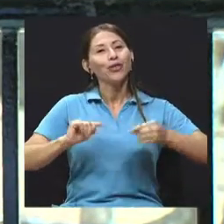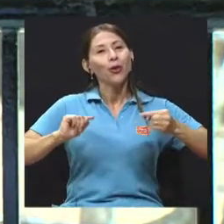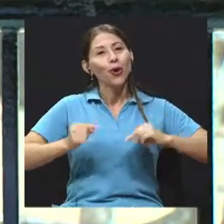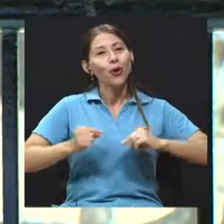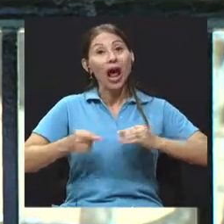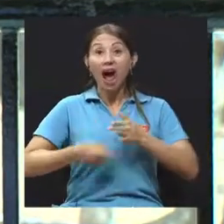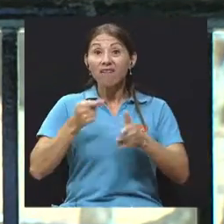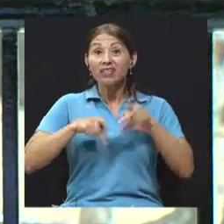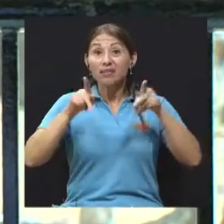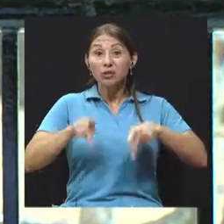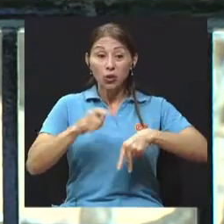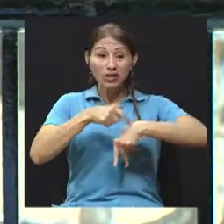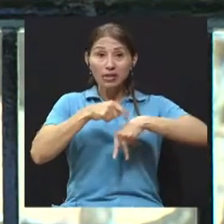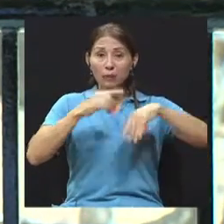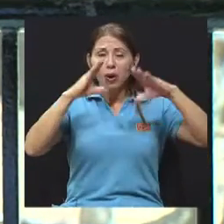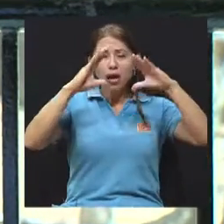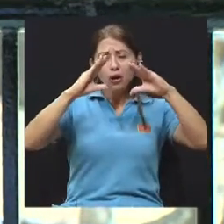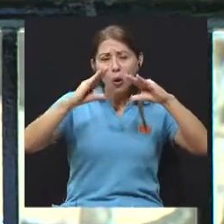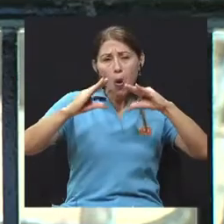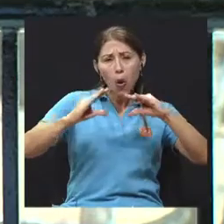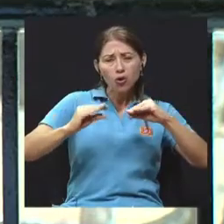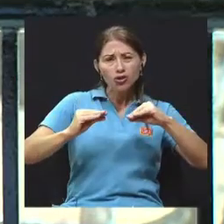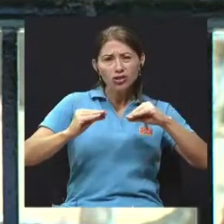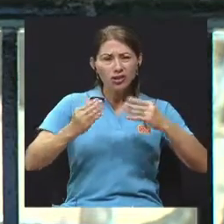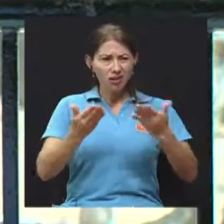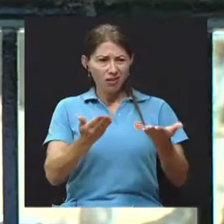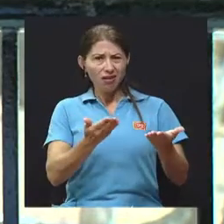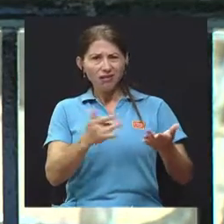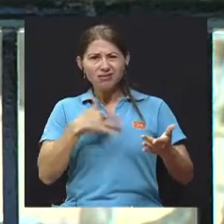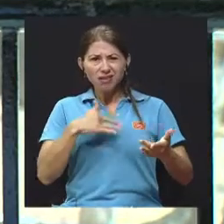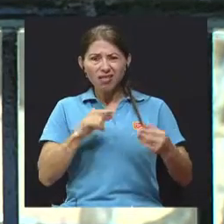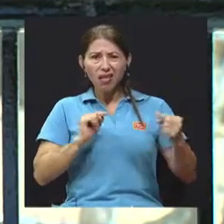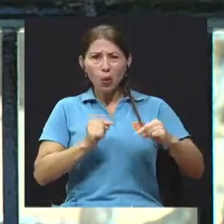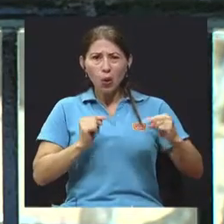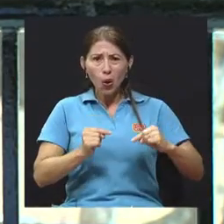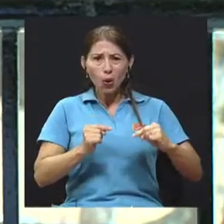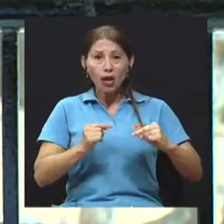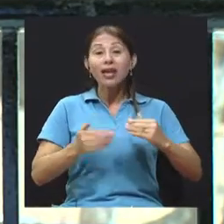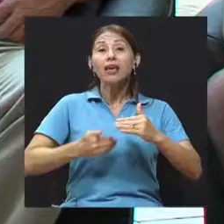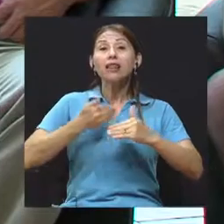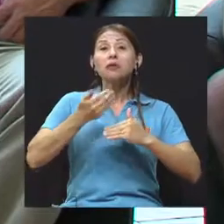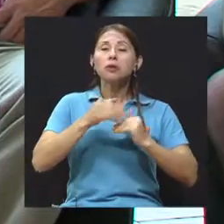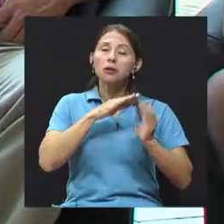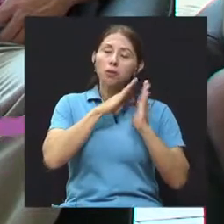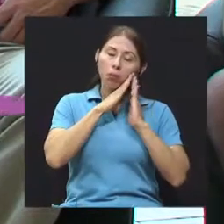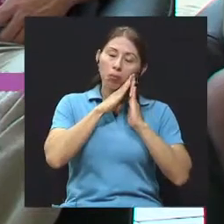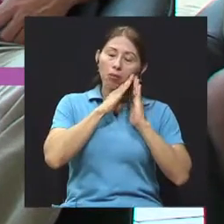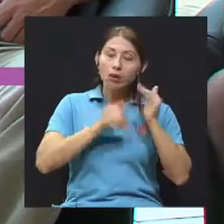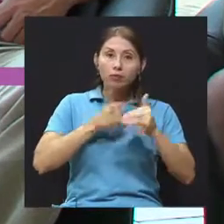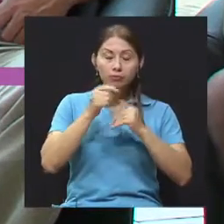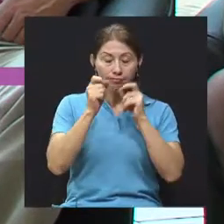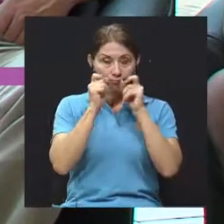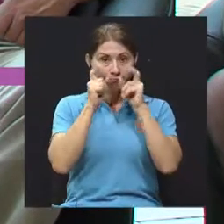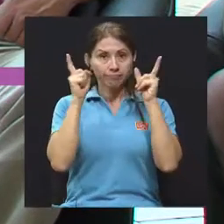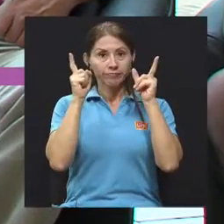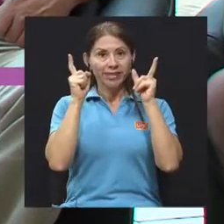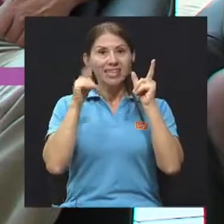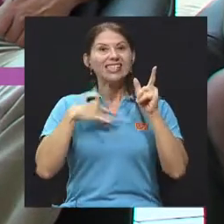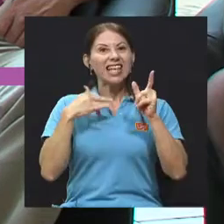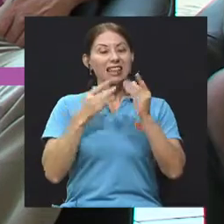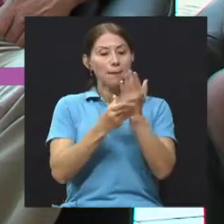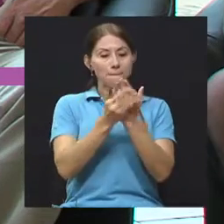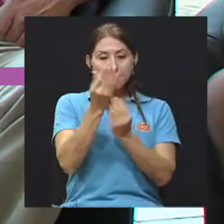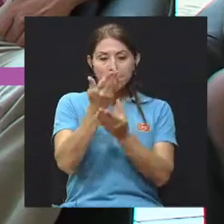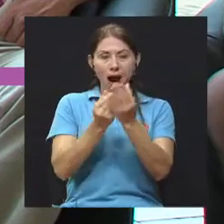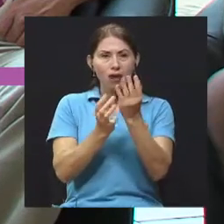reposo, que no hay una causa para dolor y cuando se levanta en la mañana puede sentir las manos trabadas, tiesas. No es algo que afecte solo una